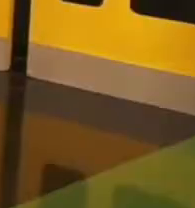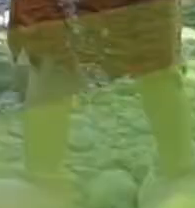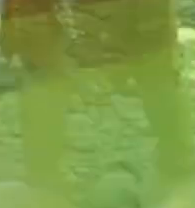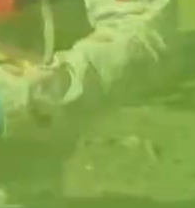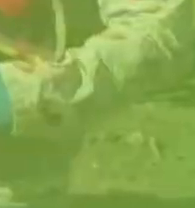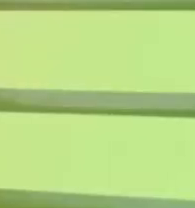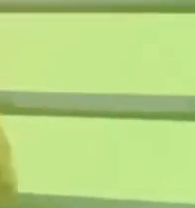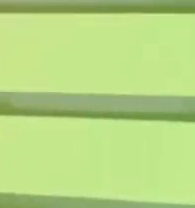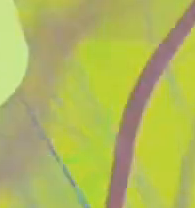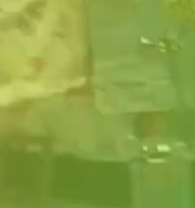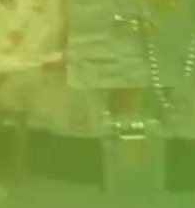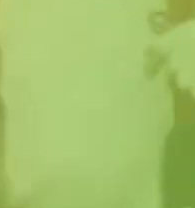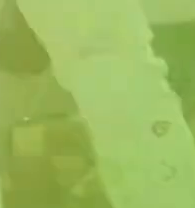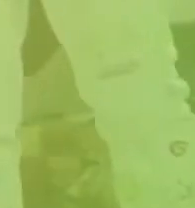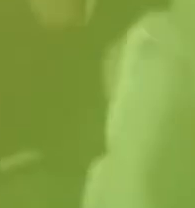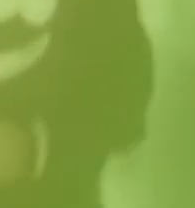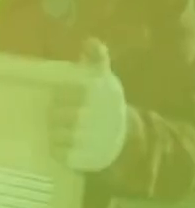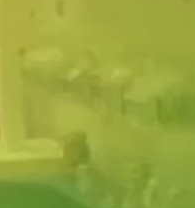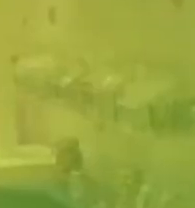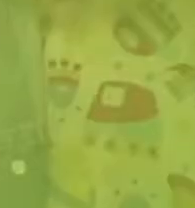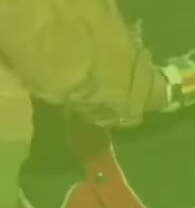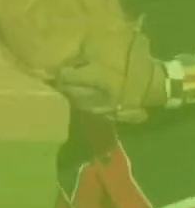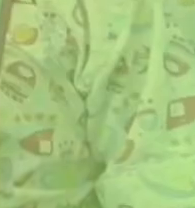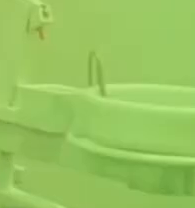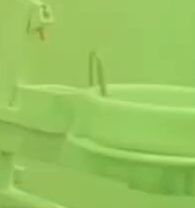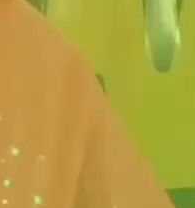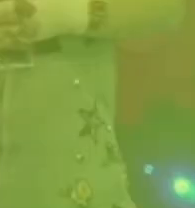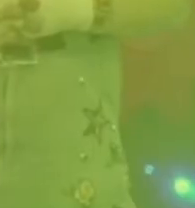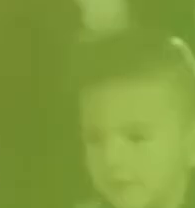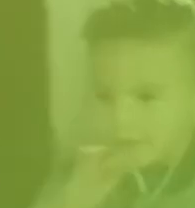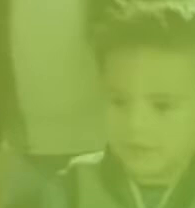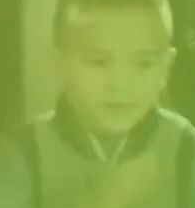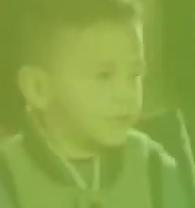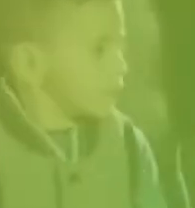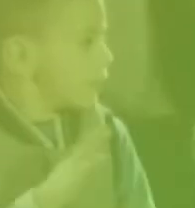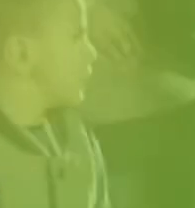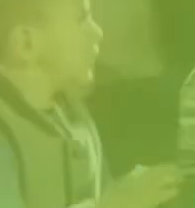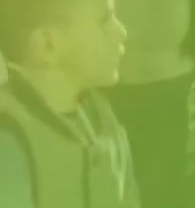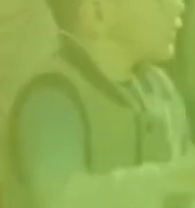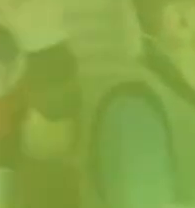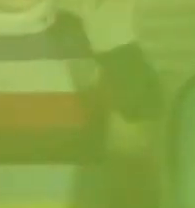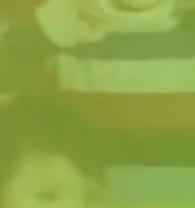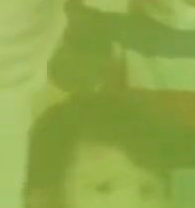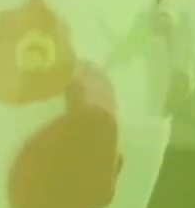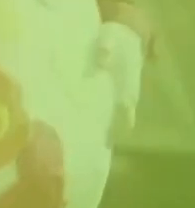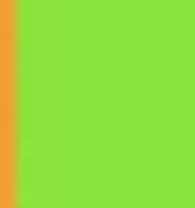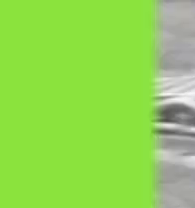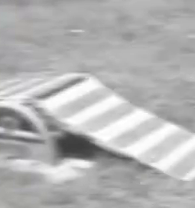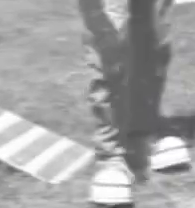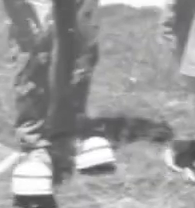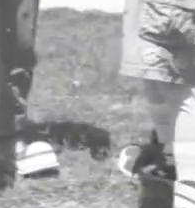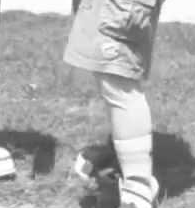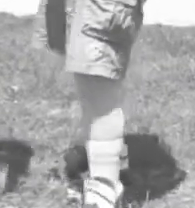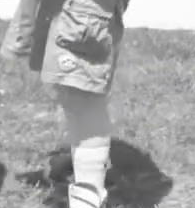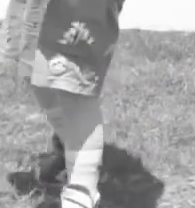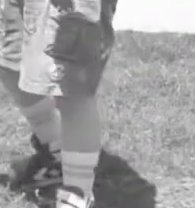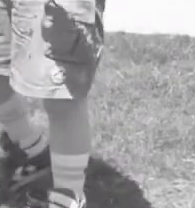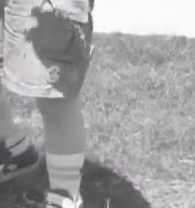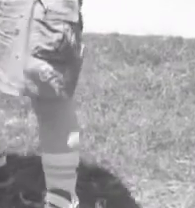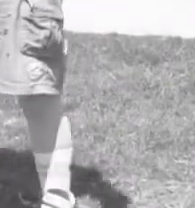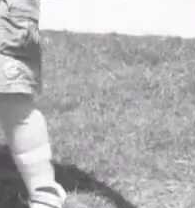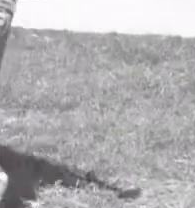Ramito y Gordito te van a apantallar. Sus ocurrencias no tienen límite. Diviértete con